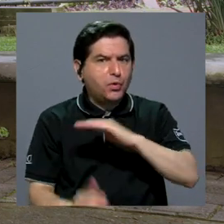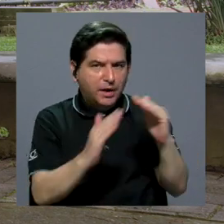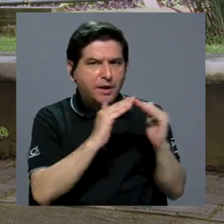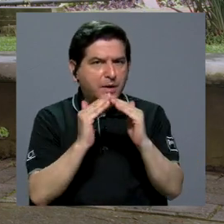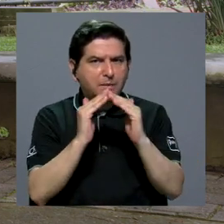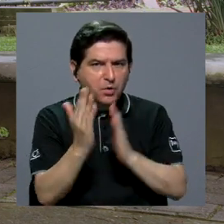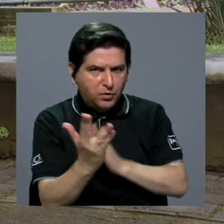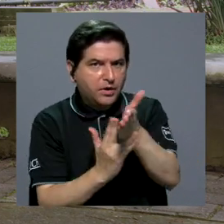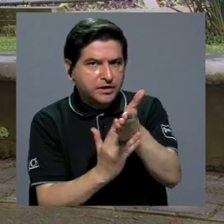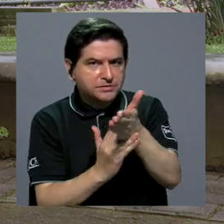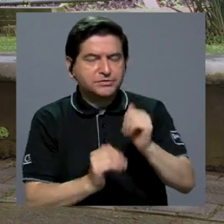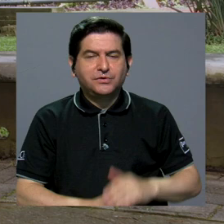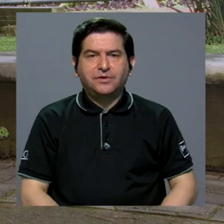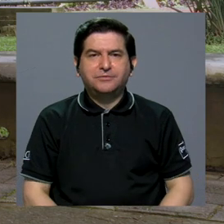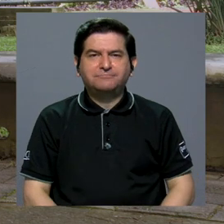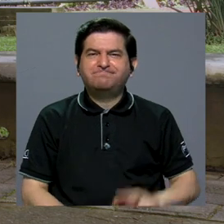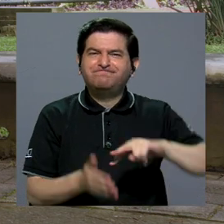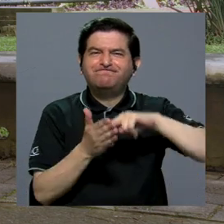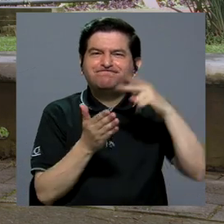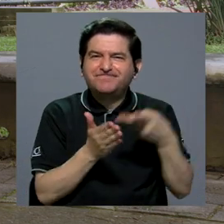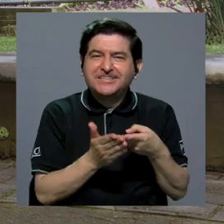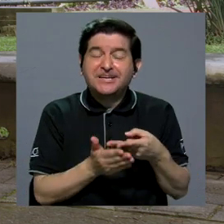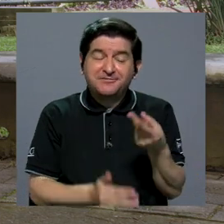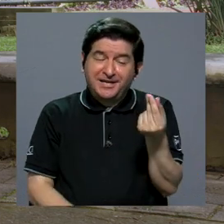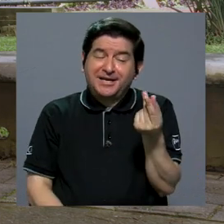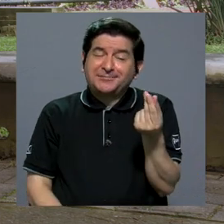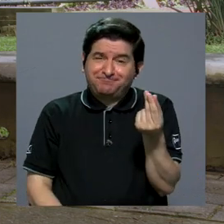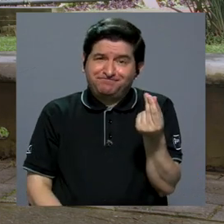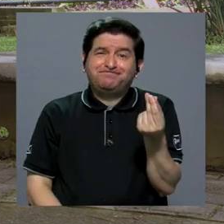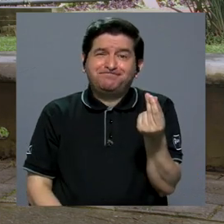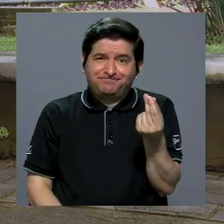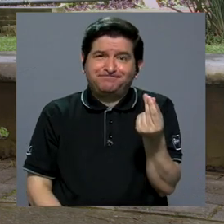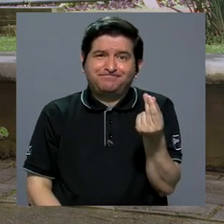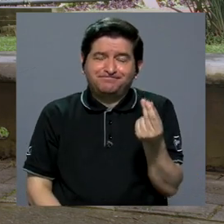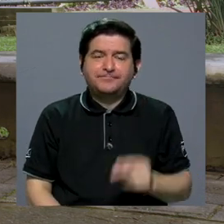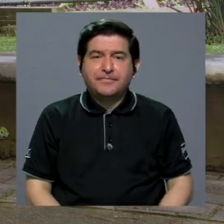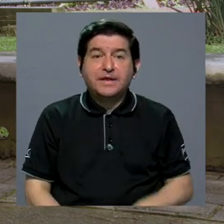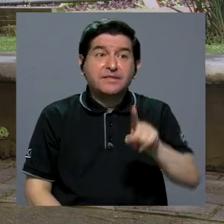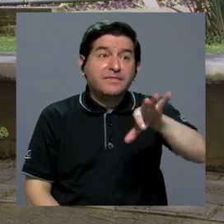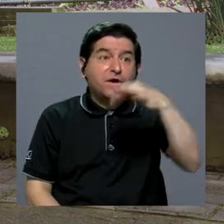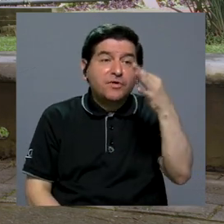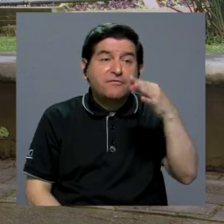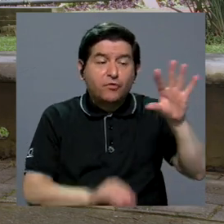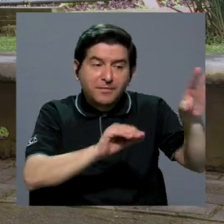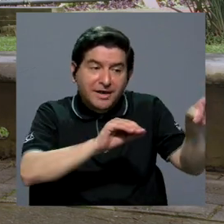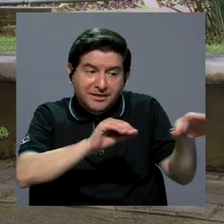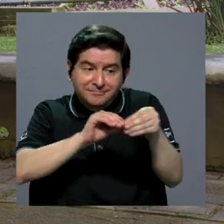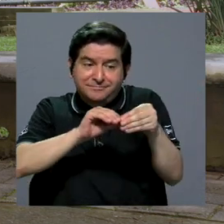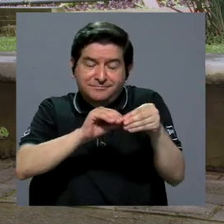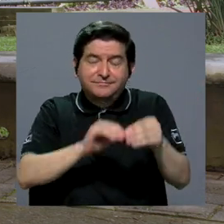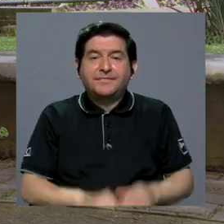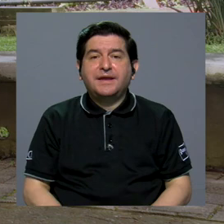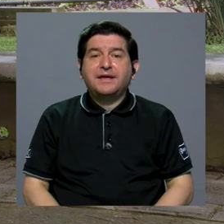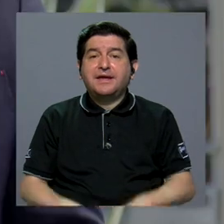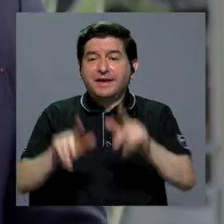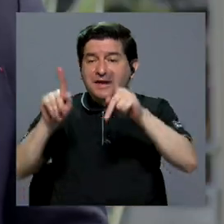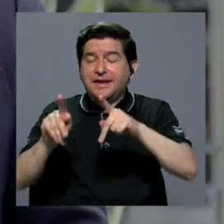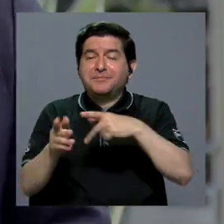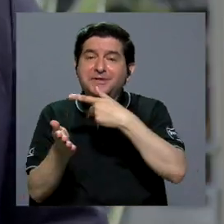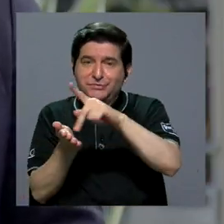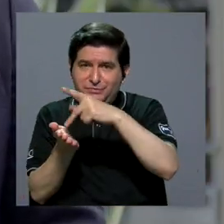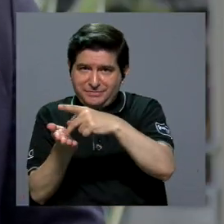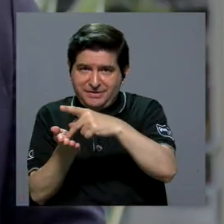la población. Y eso genera costos. Costos que de alguna manera son trasladados al paciente.